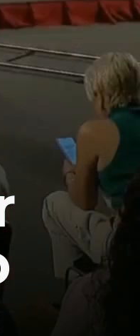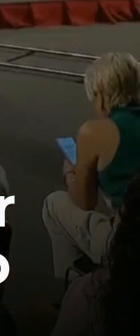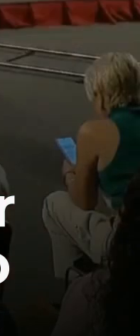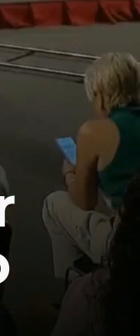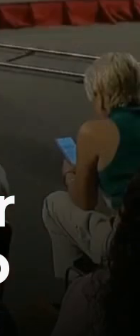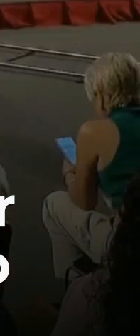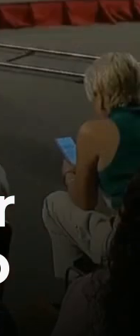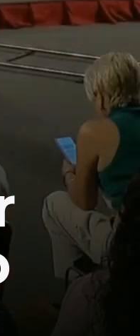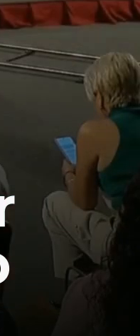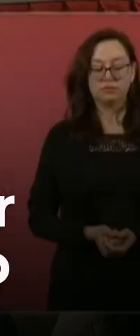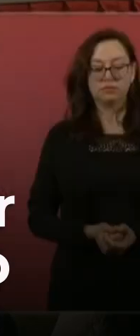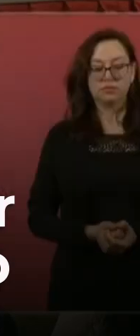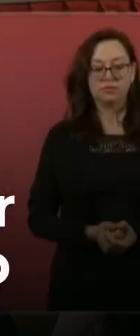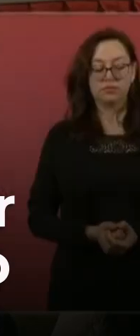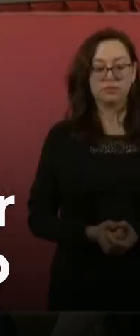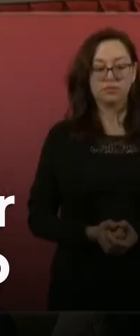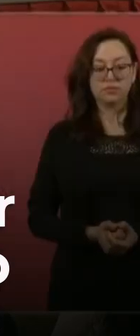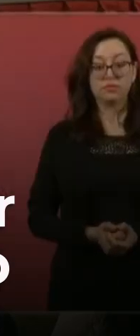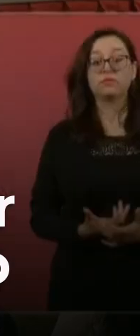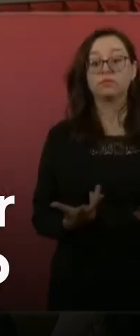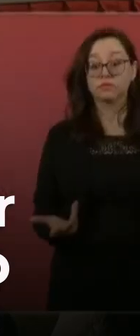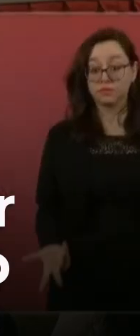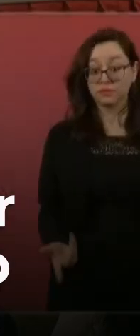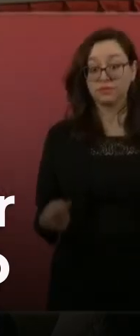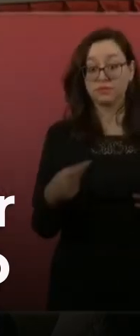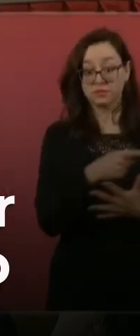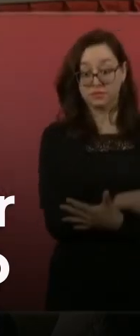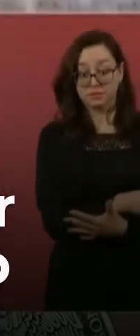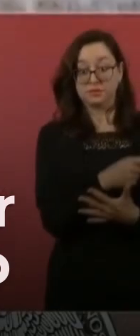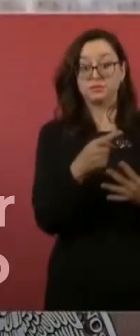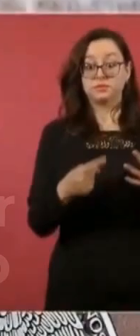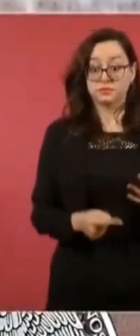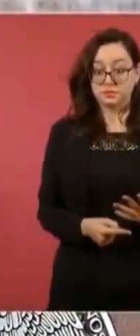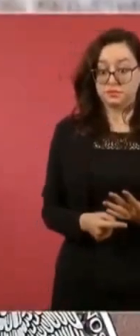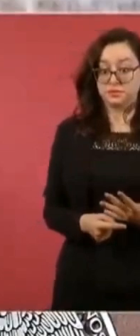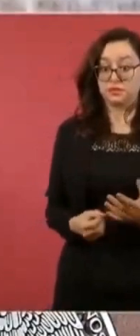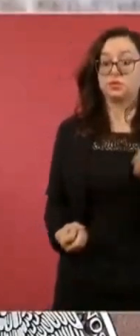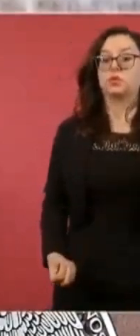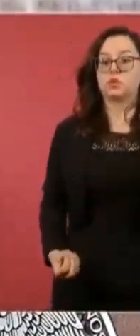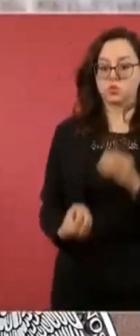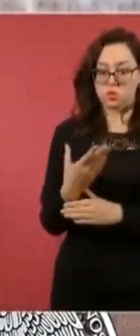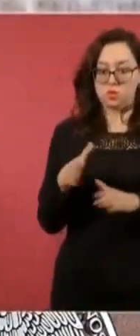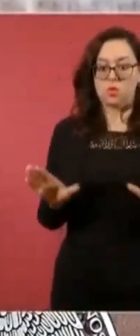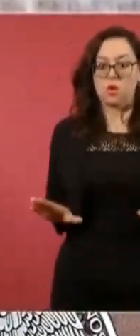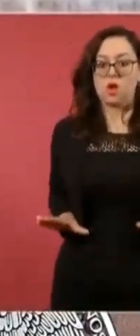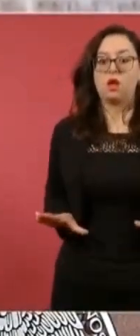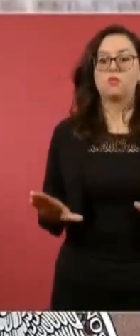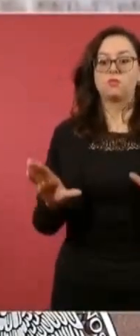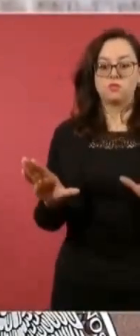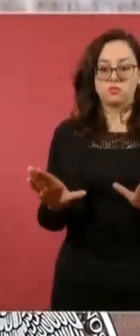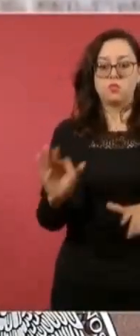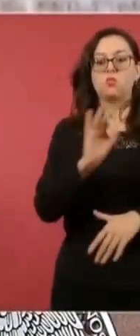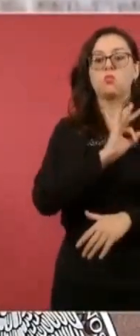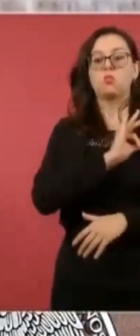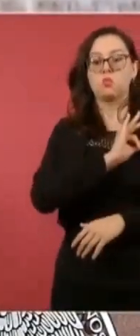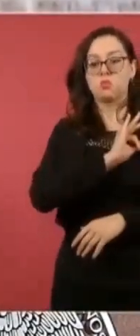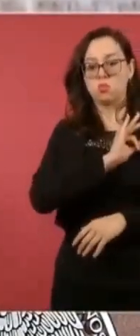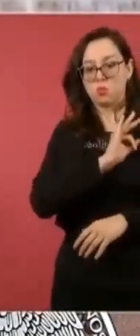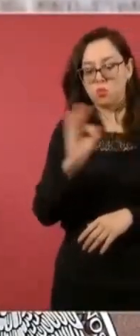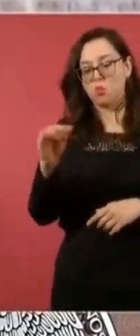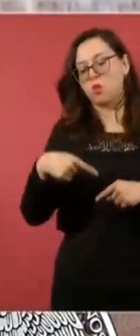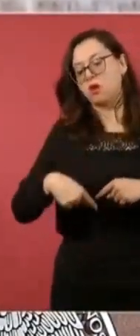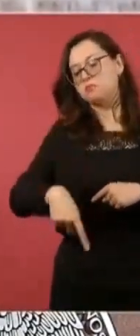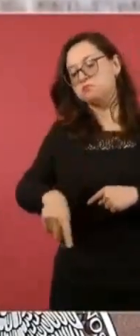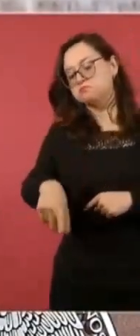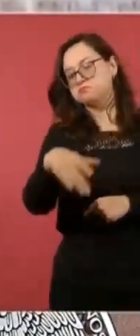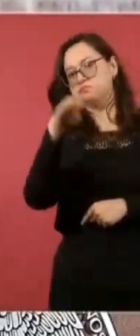Con estas capacidades operativas que se lograrán con la adquisición de estas aeronaves, se establecen proyecciones estratégicas